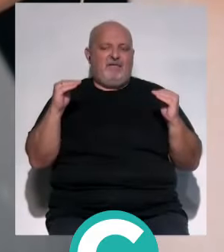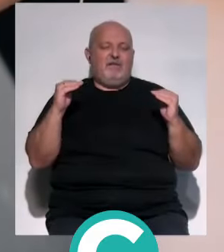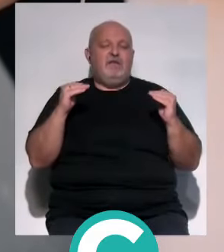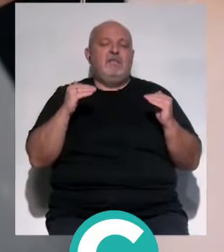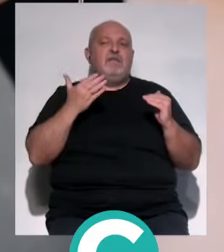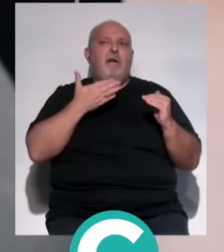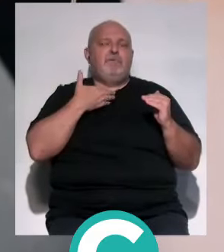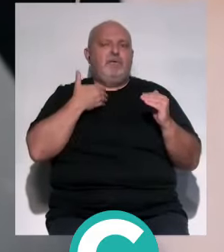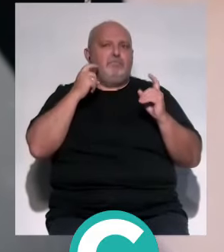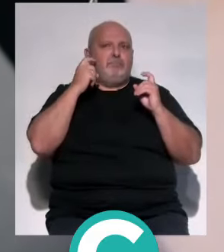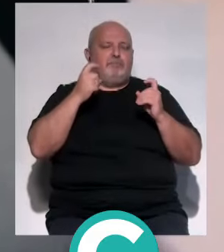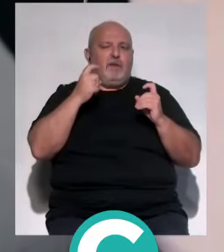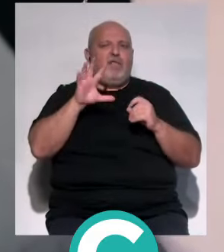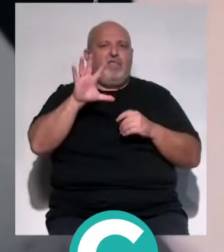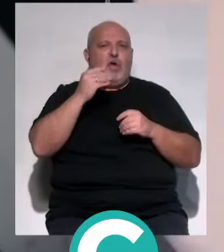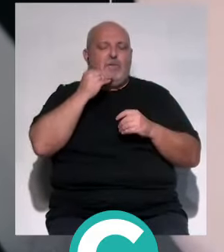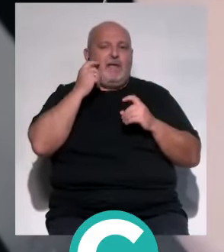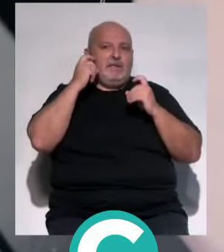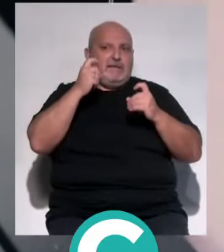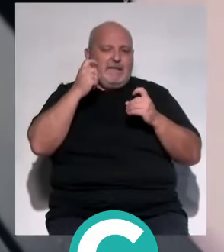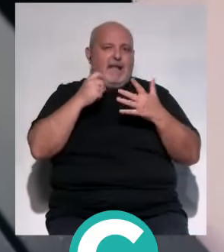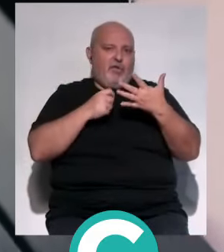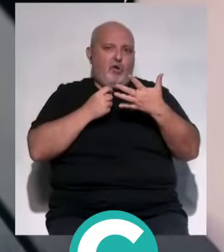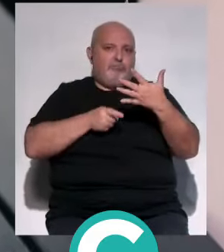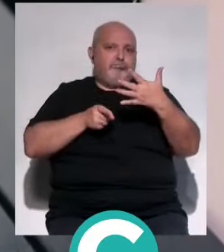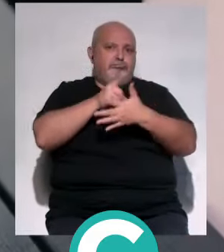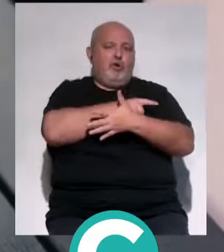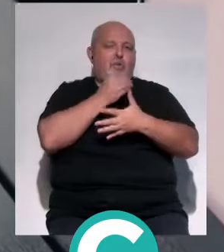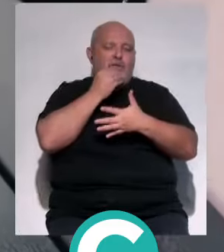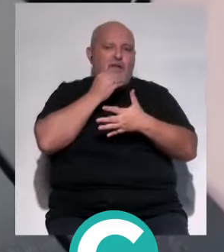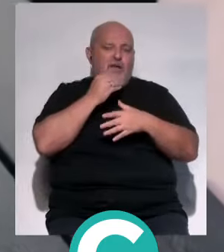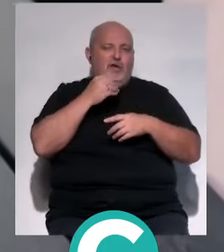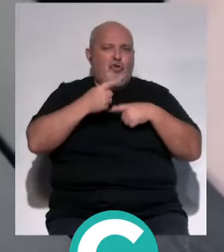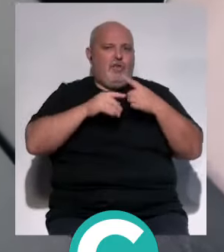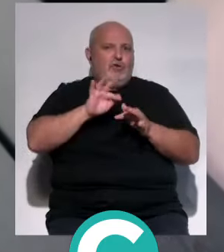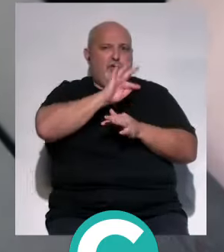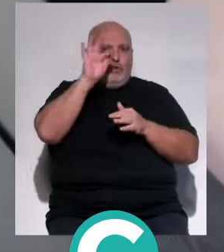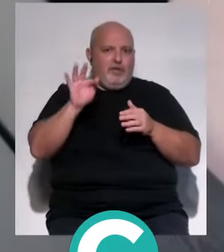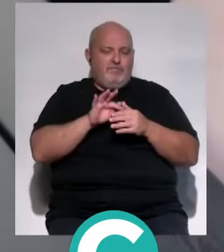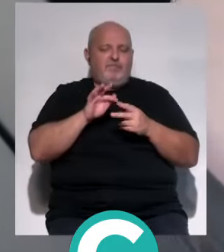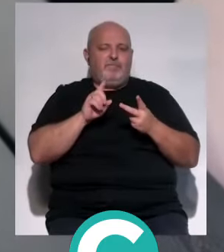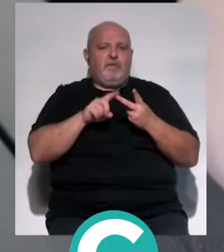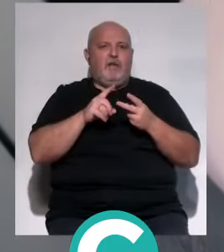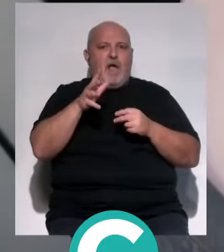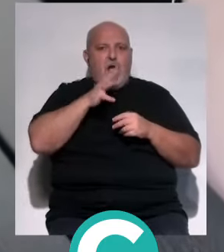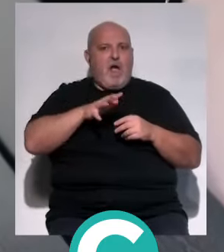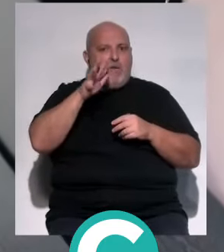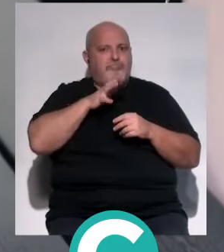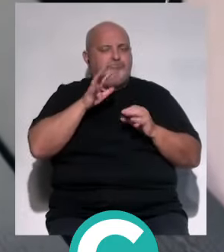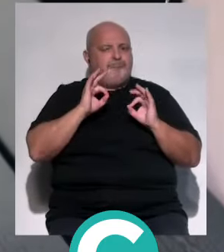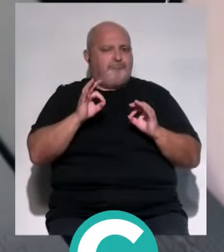te apetece intentar hacer esas cinco comidas para que el cuerpo tenga energía suficiente todo el día, estar muy hidratado,